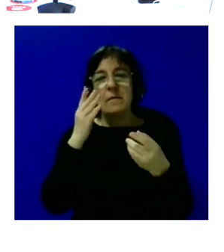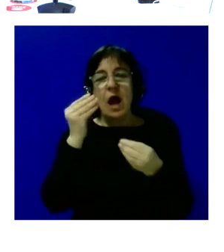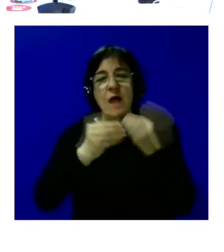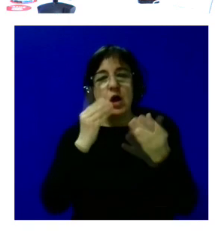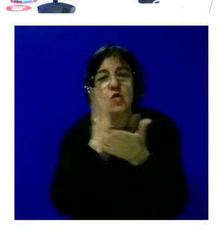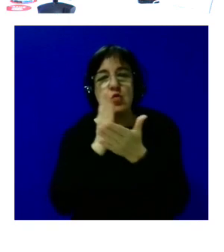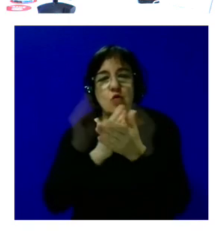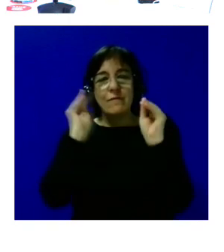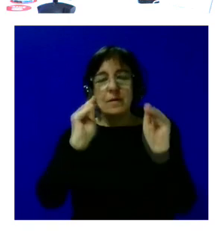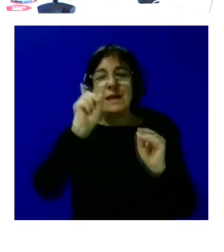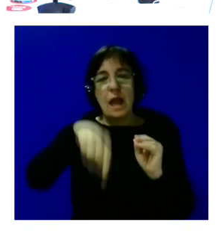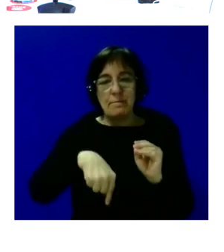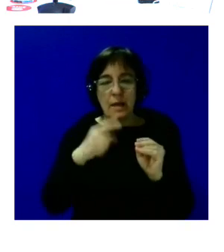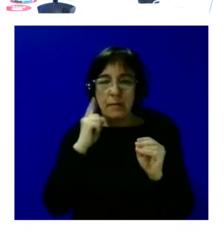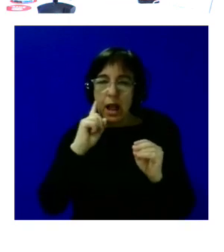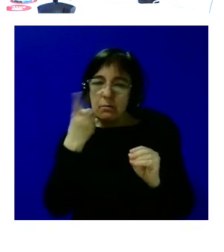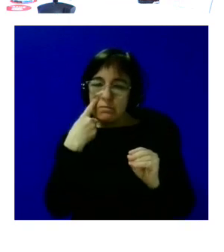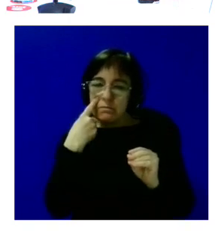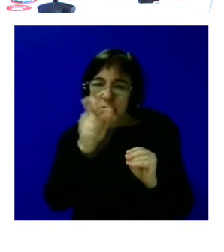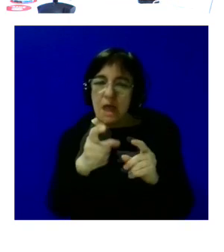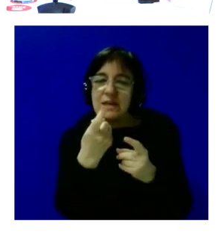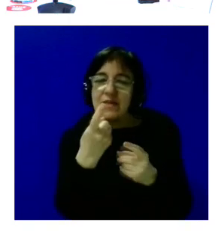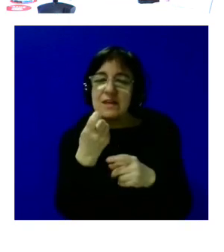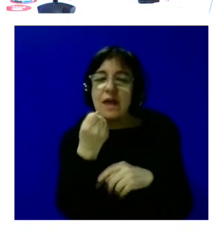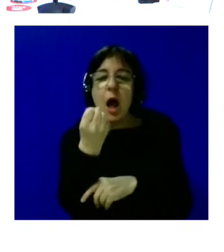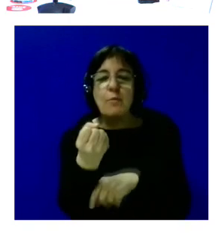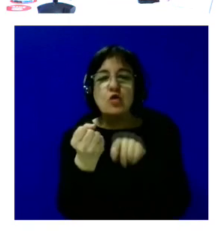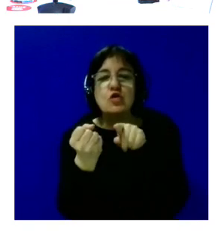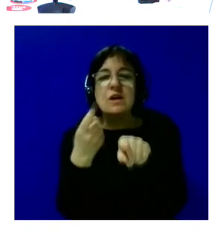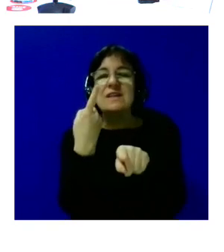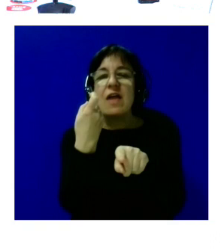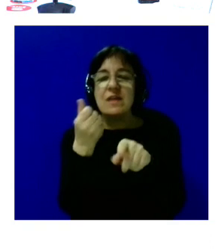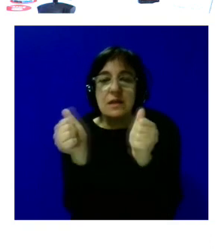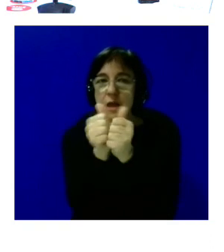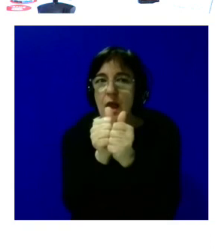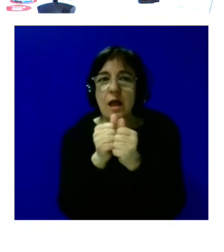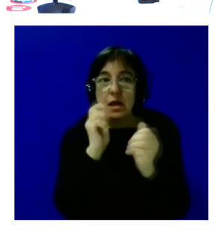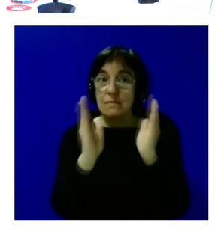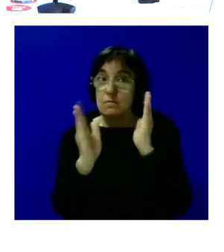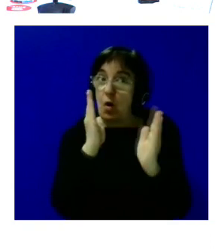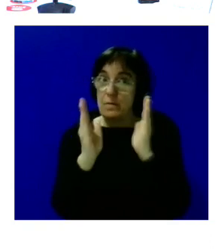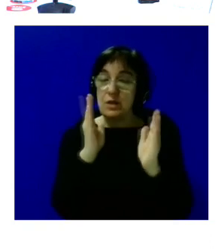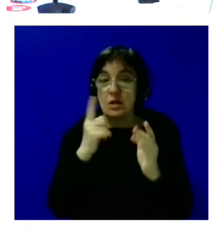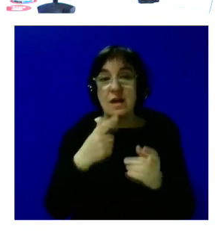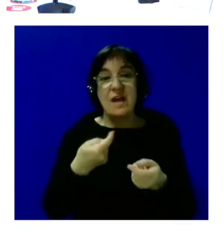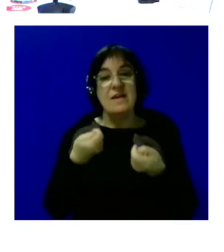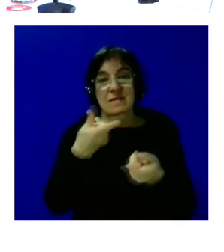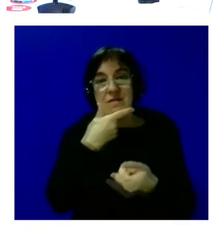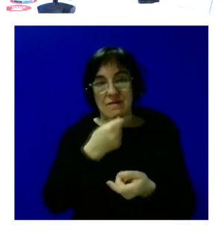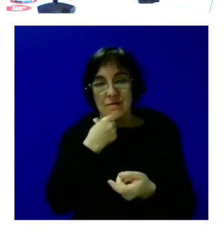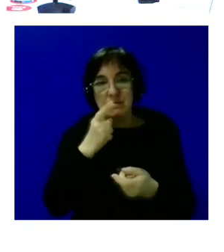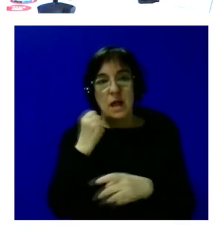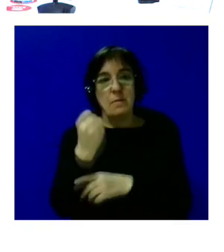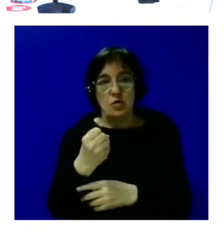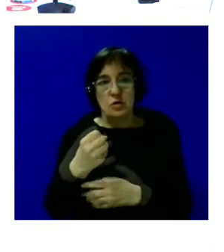que también sino también para detectar qué necesidades de apoyo tiene la persona en determinados momentos y poder facilitar esos apoyos para